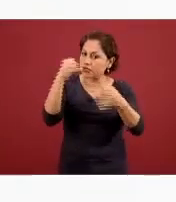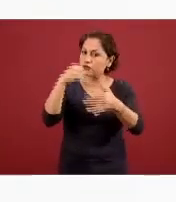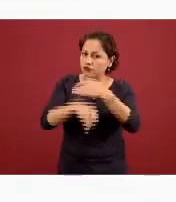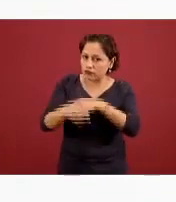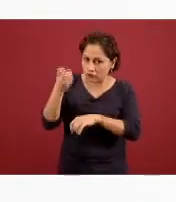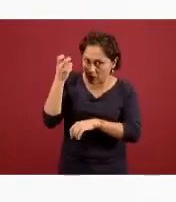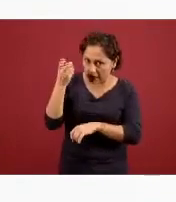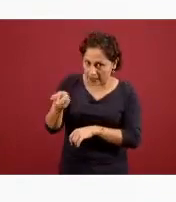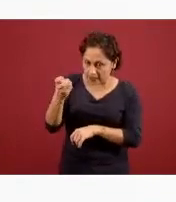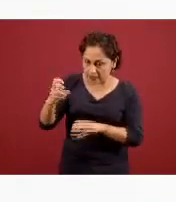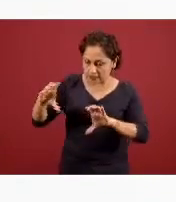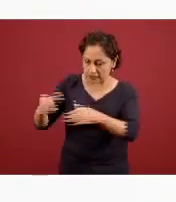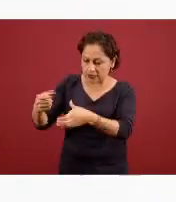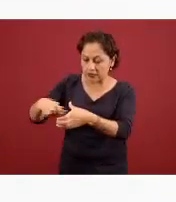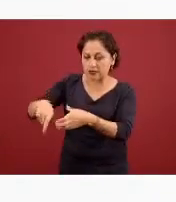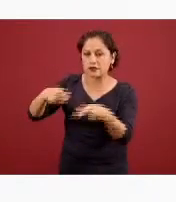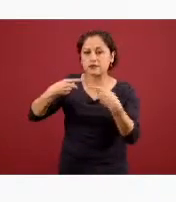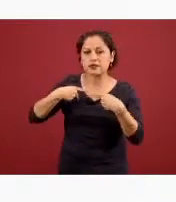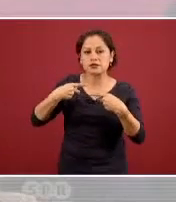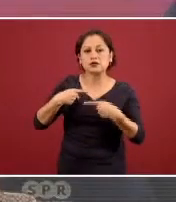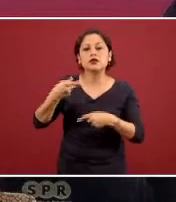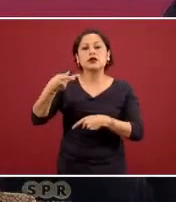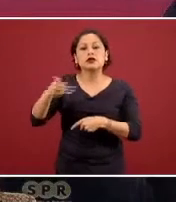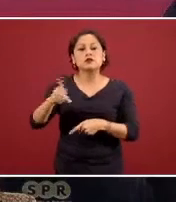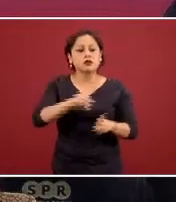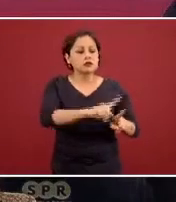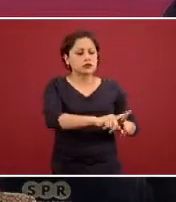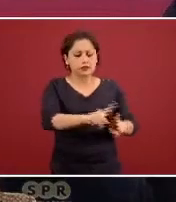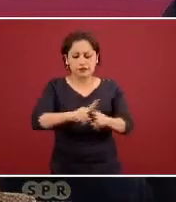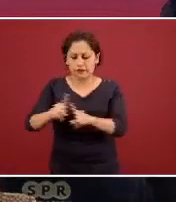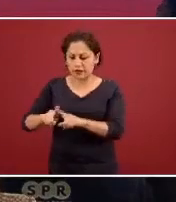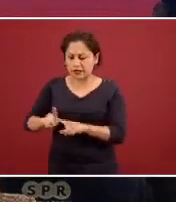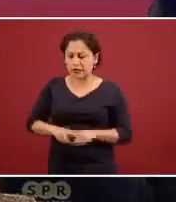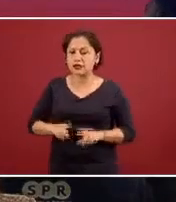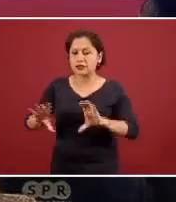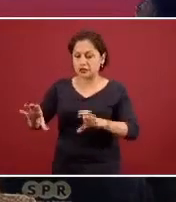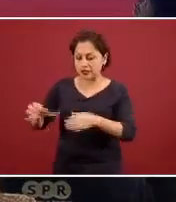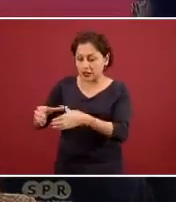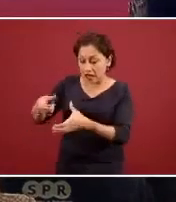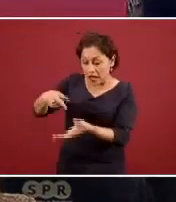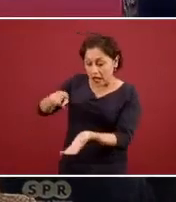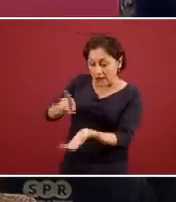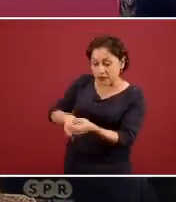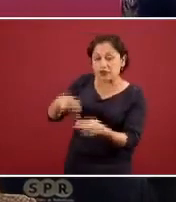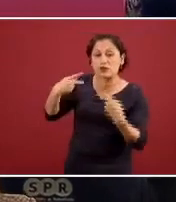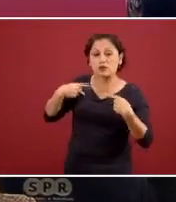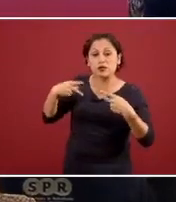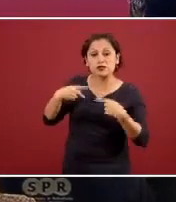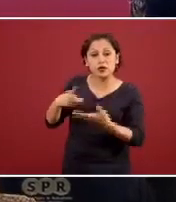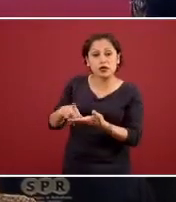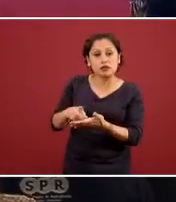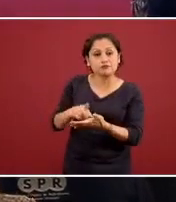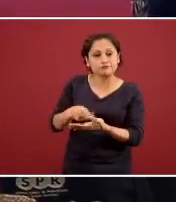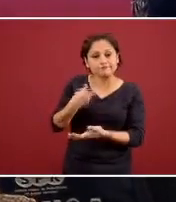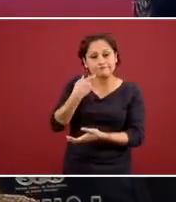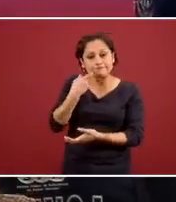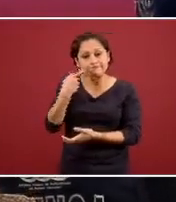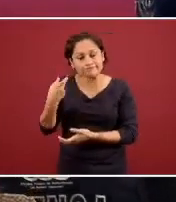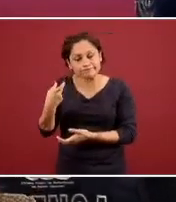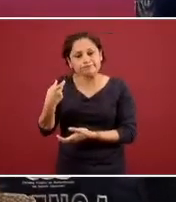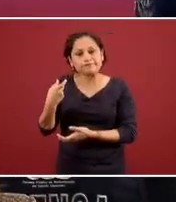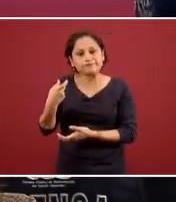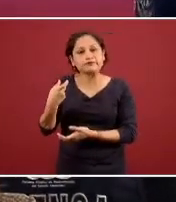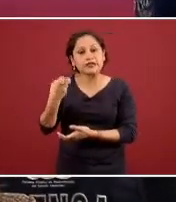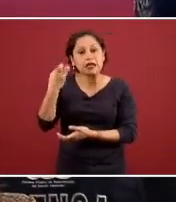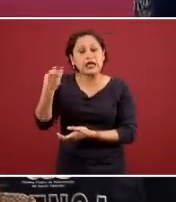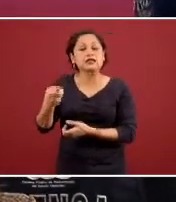esto habla no sólo de las personas que son consumidores problemáticos o que tienen una dependencia o un consumo